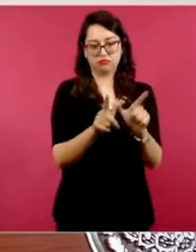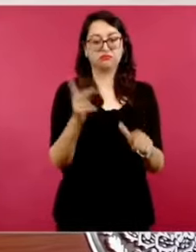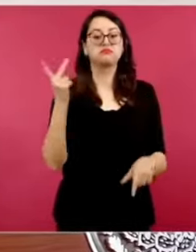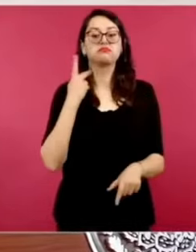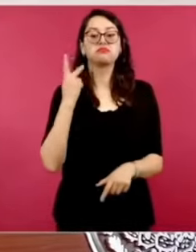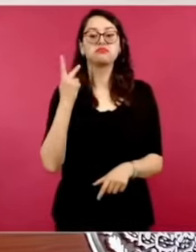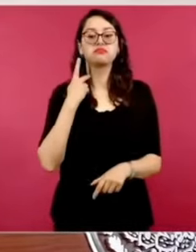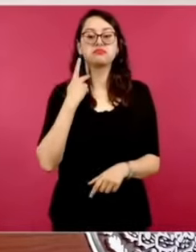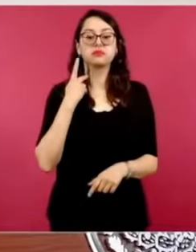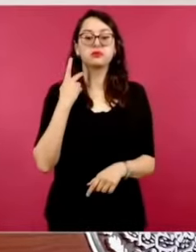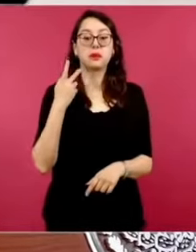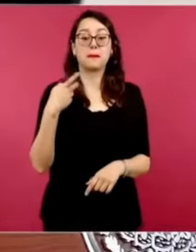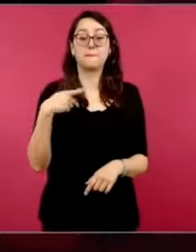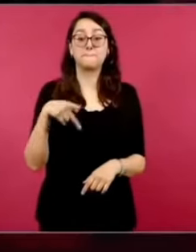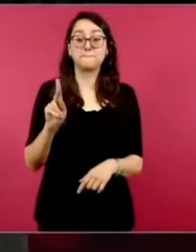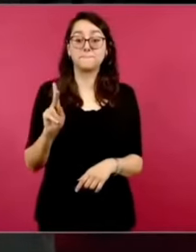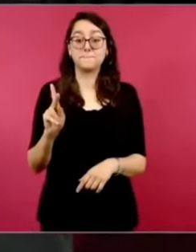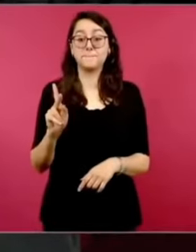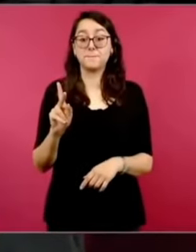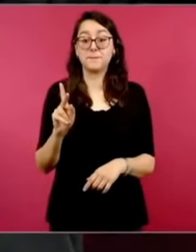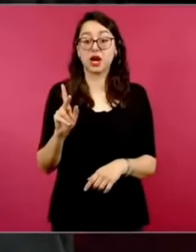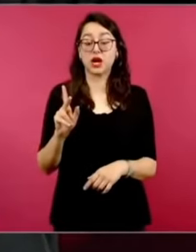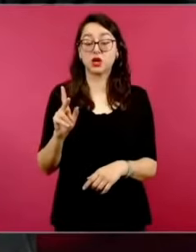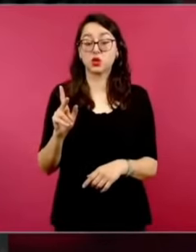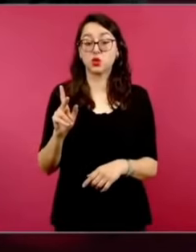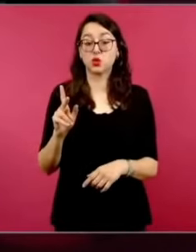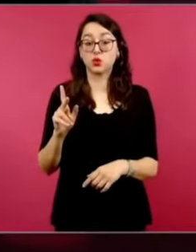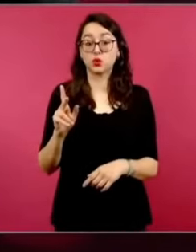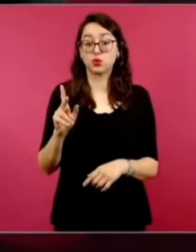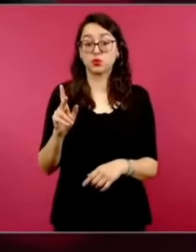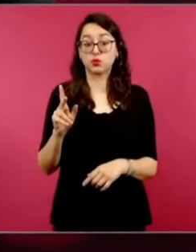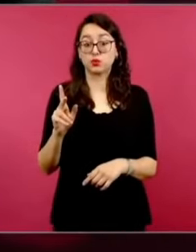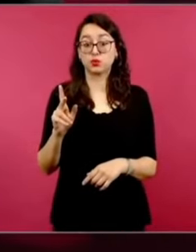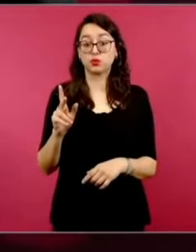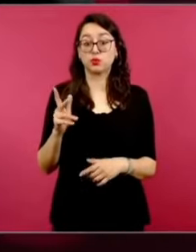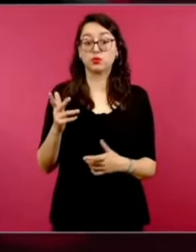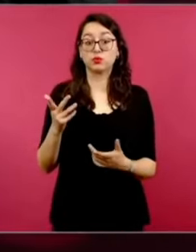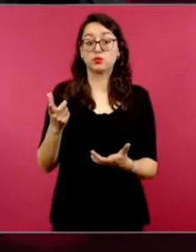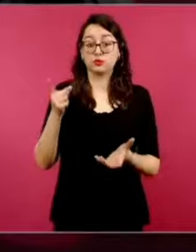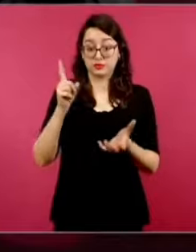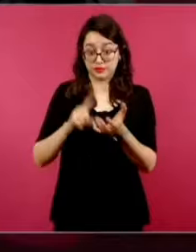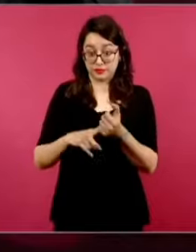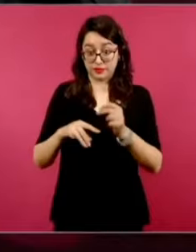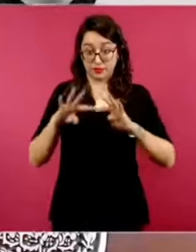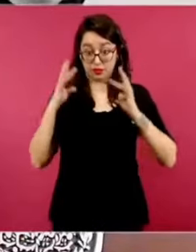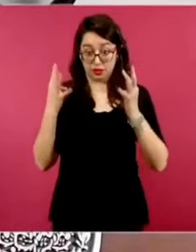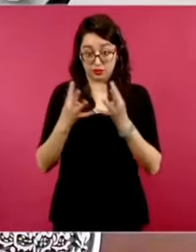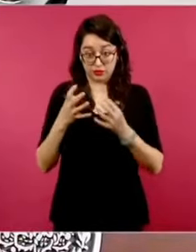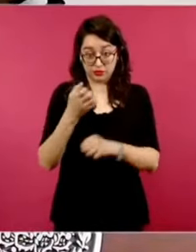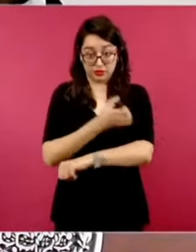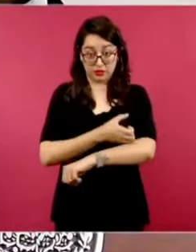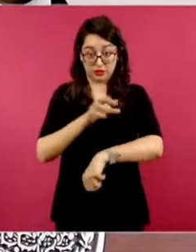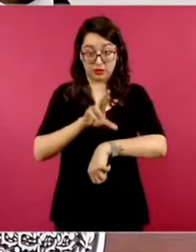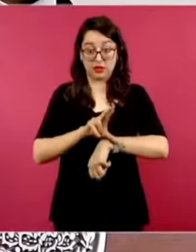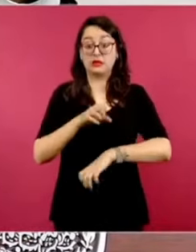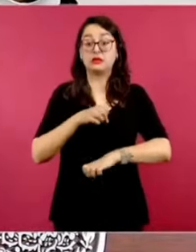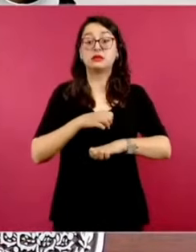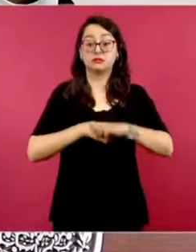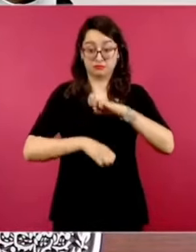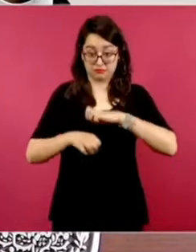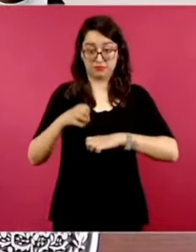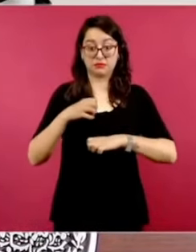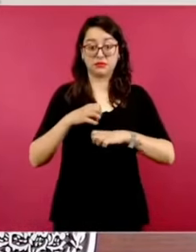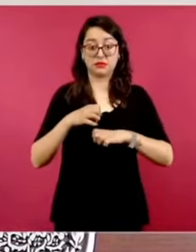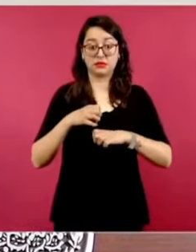incluso el Consejo Coordinador Empresarial y